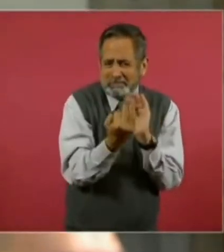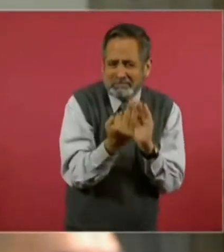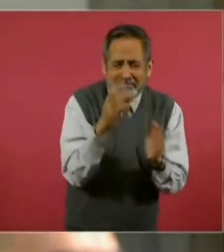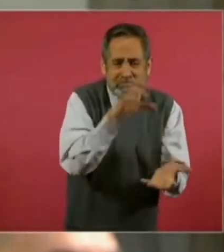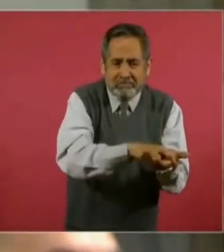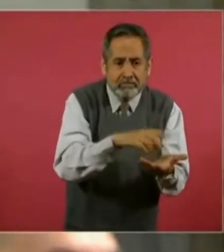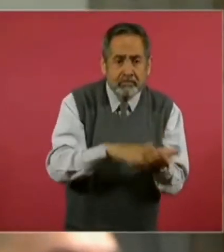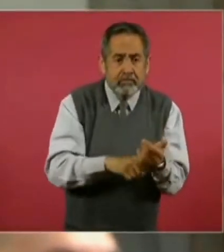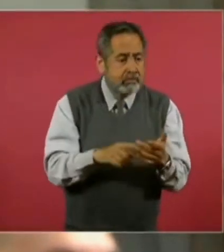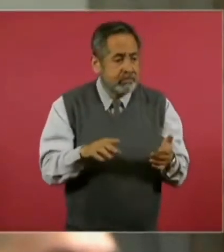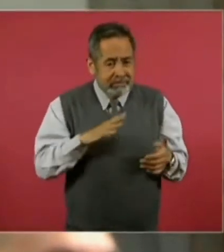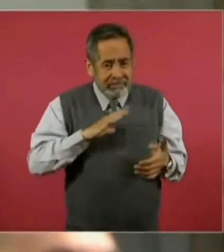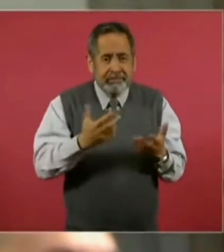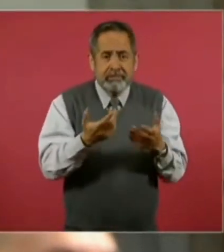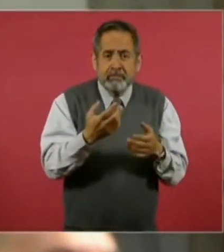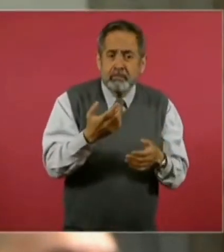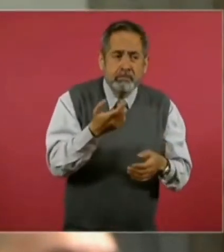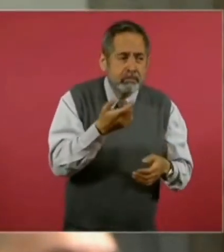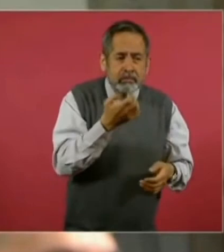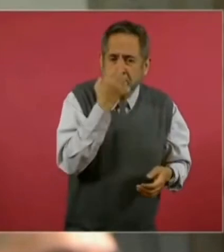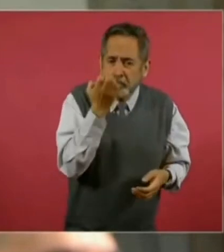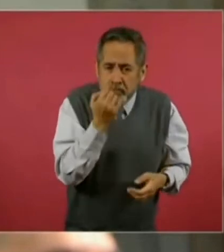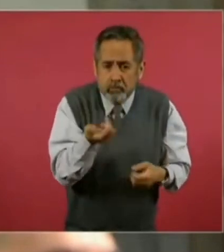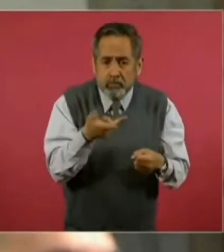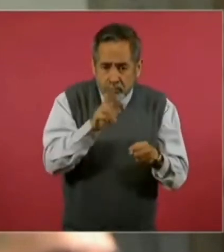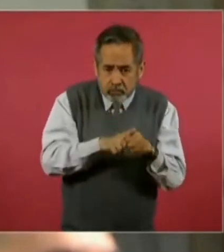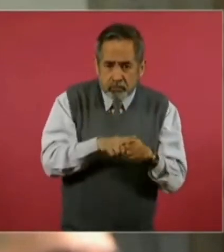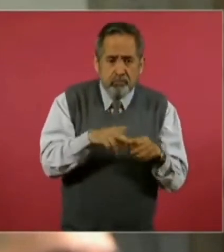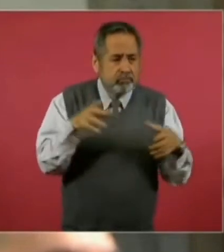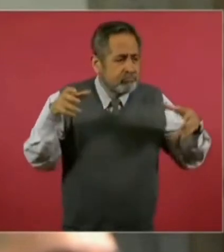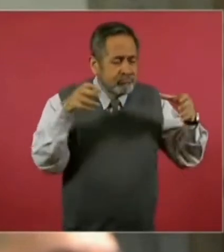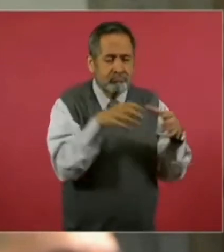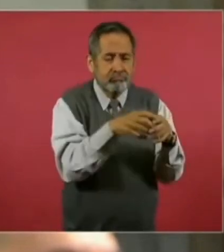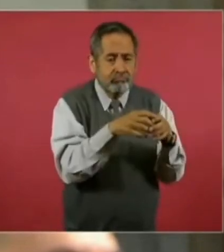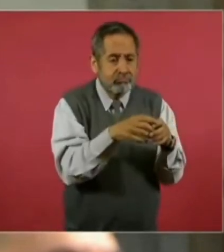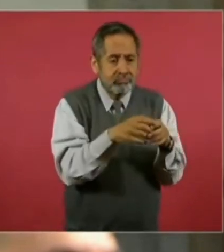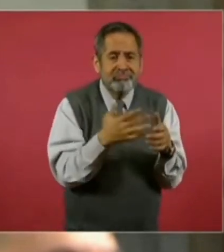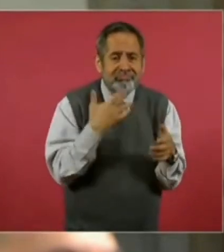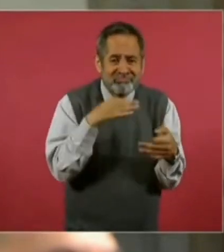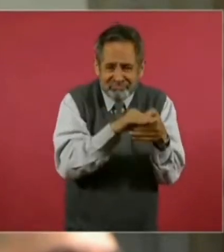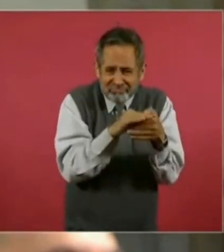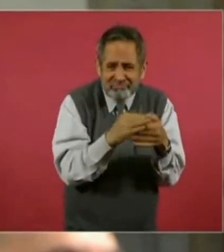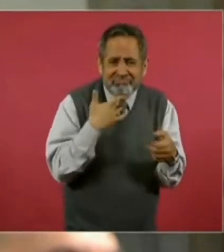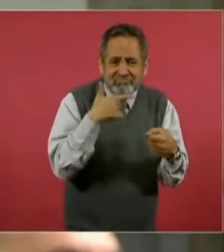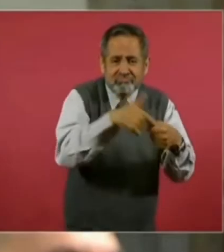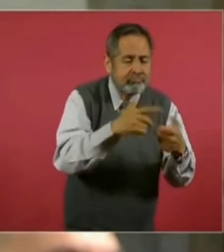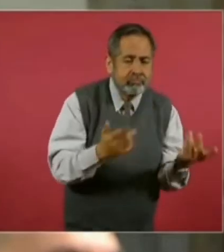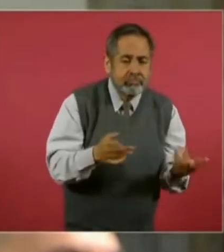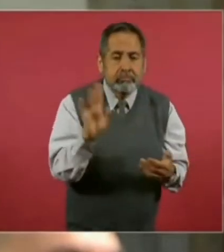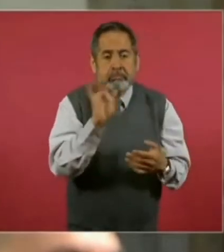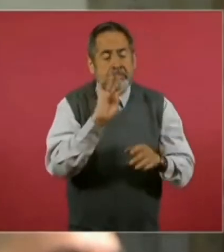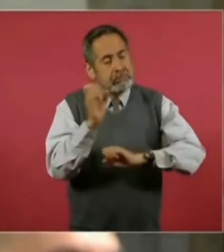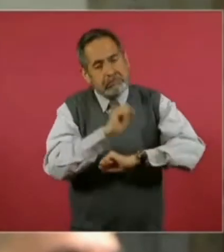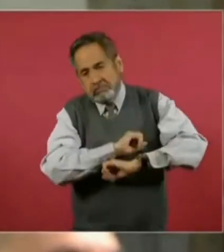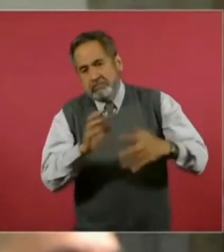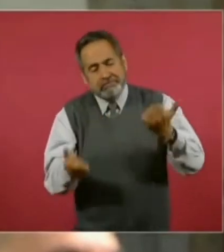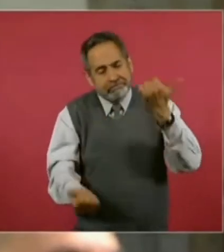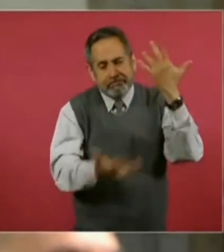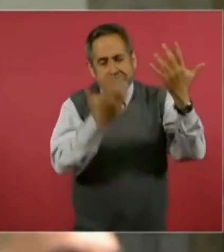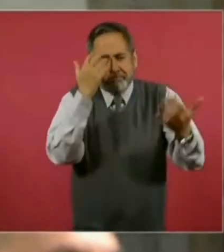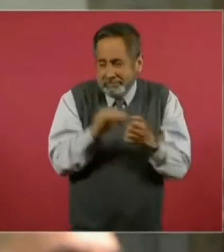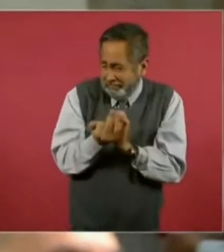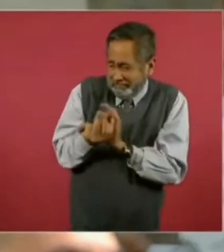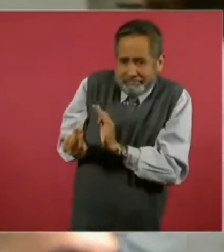es que hay cerca escuelas, hospitales, centros de concentración masiva. Y en este caso, bueno, lo que temen es que pueda ocurrir una tragedia,